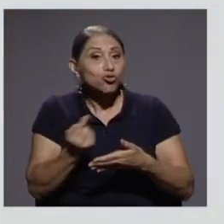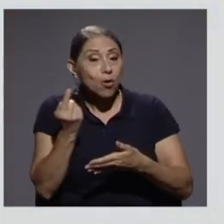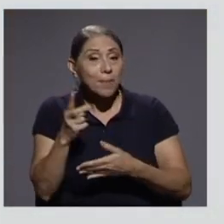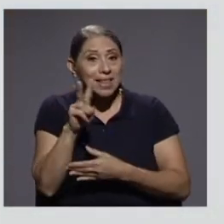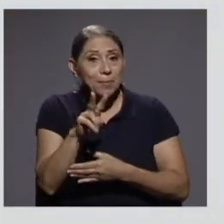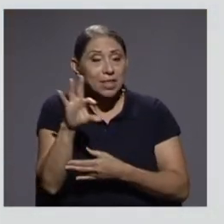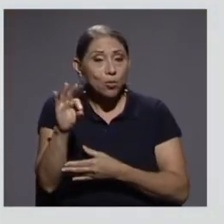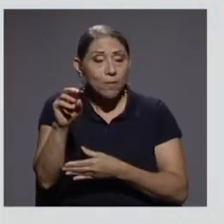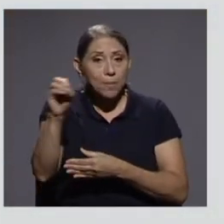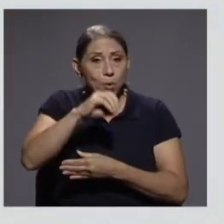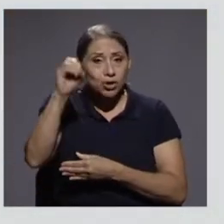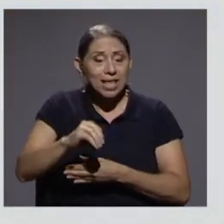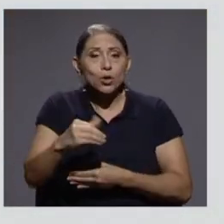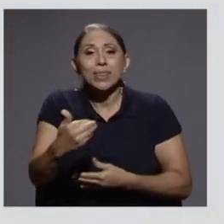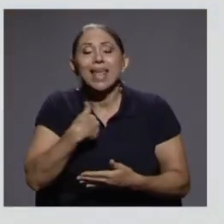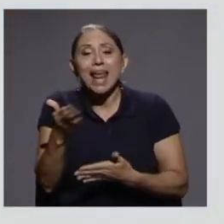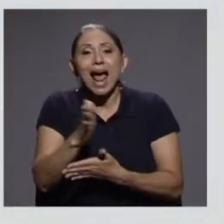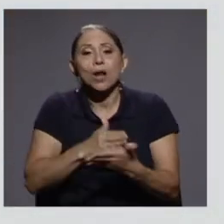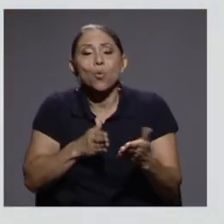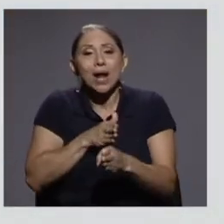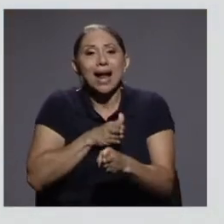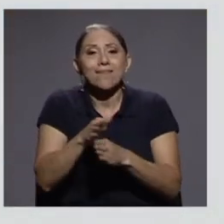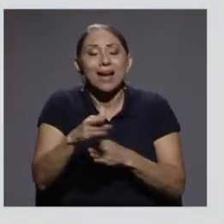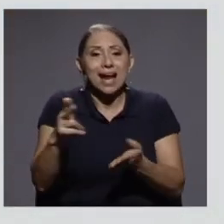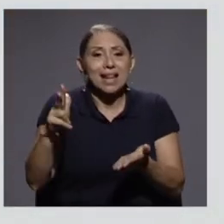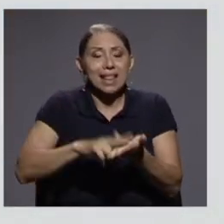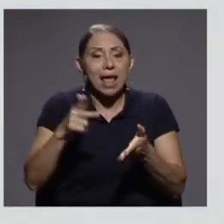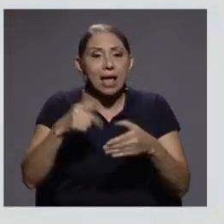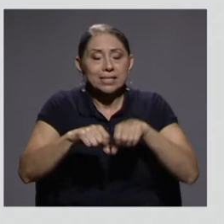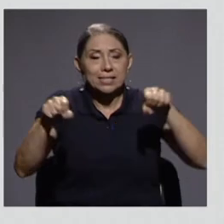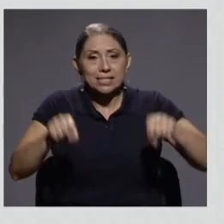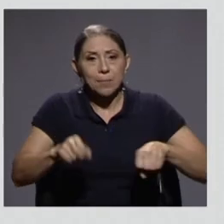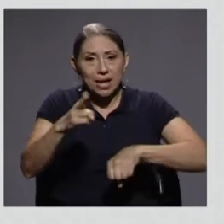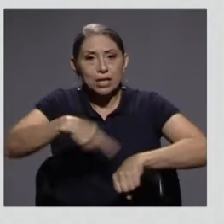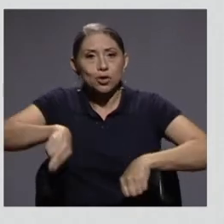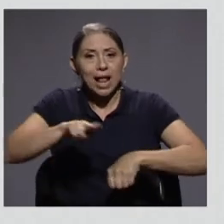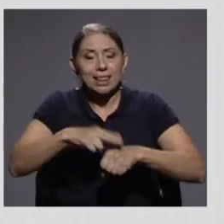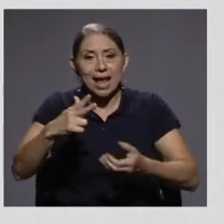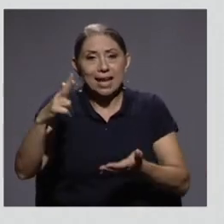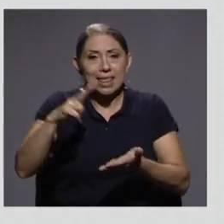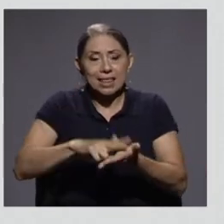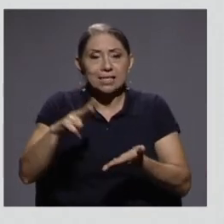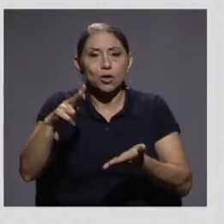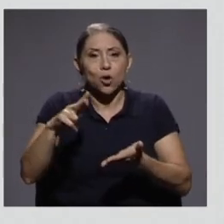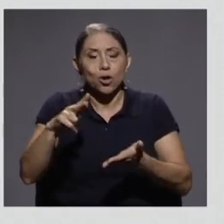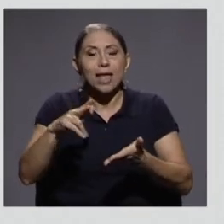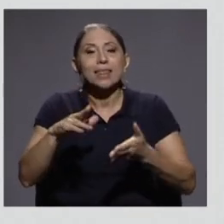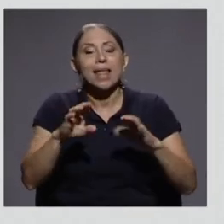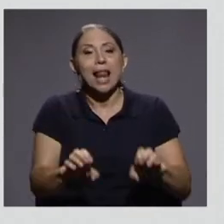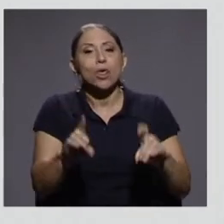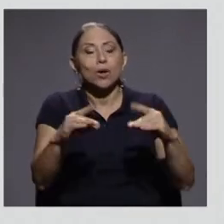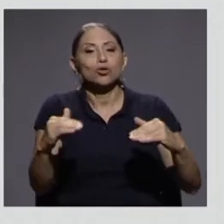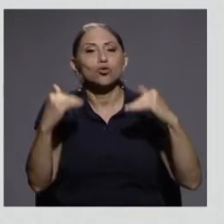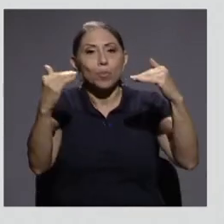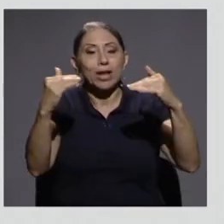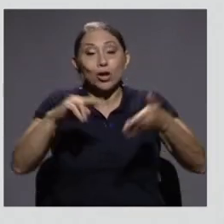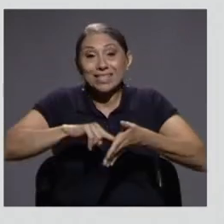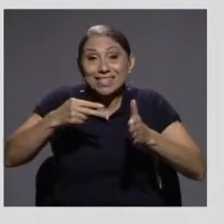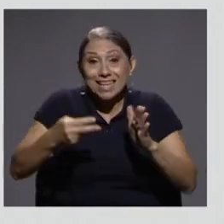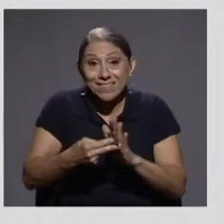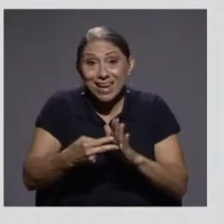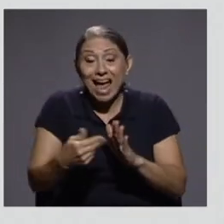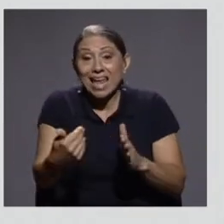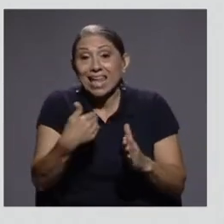alguna carrera acreditada por el Sistema Nacional de Acreditación de la Educación Superior. Es decir, tenemos grupos de universidades